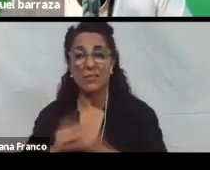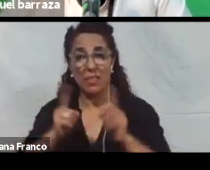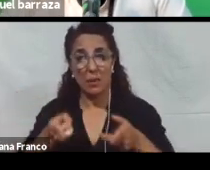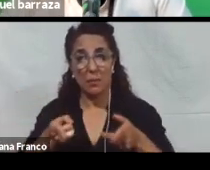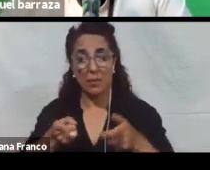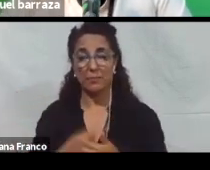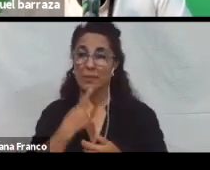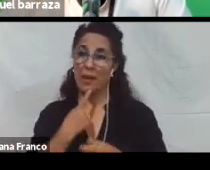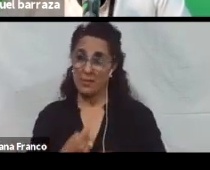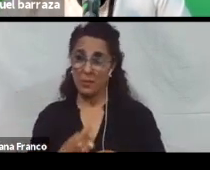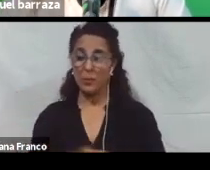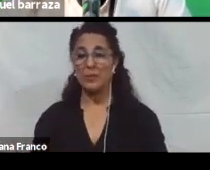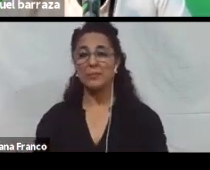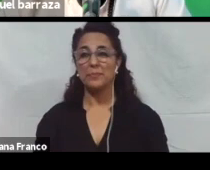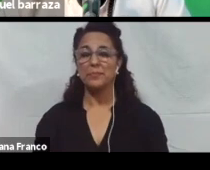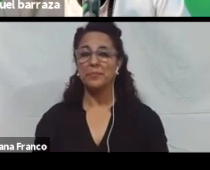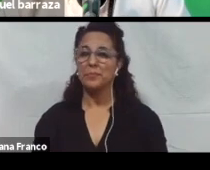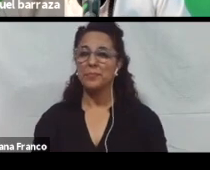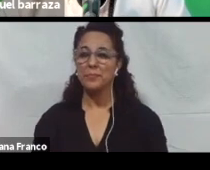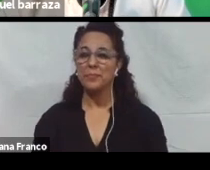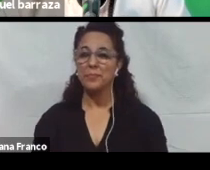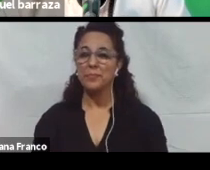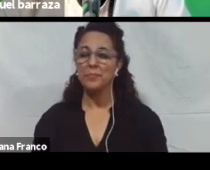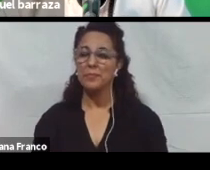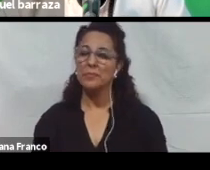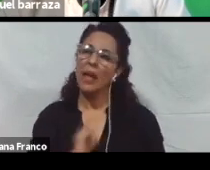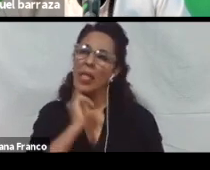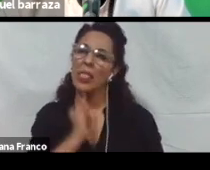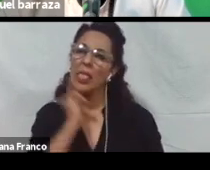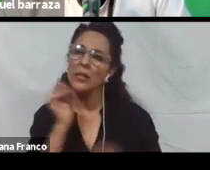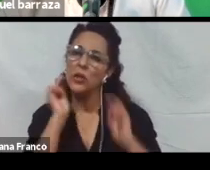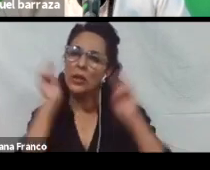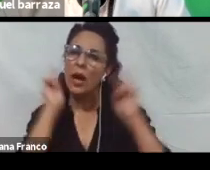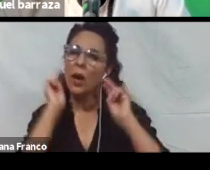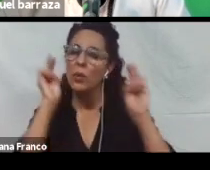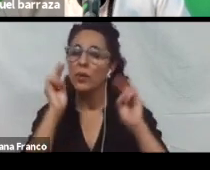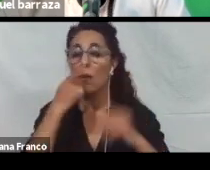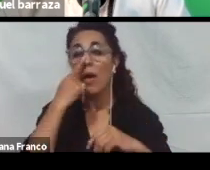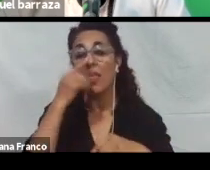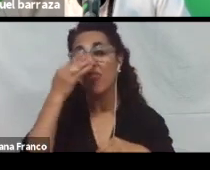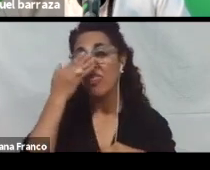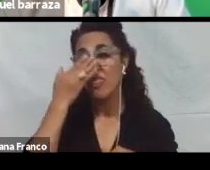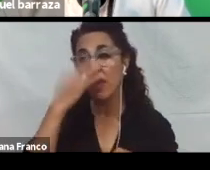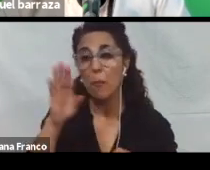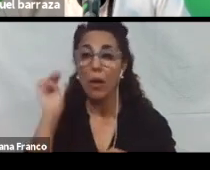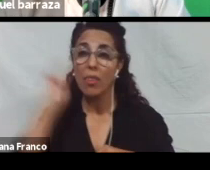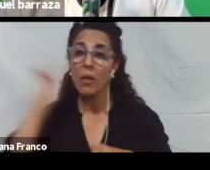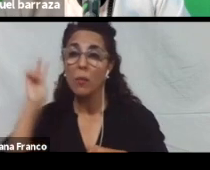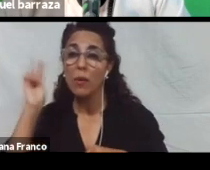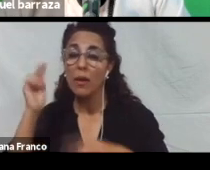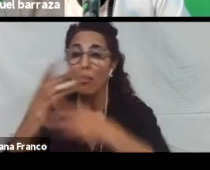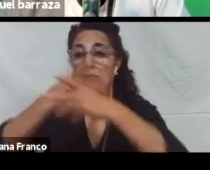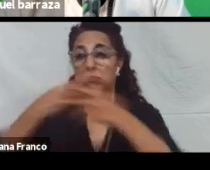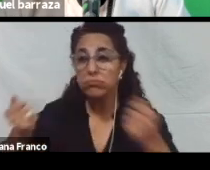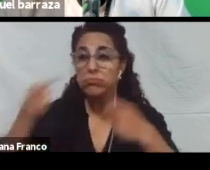Cuando se. Utilizan. Indicaciones solamente auditivas. Por ejemplo. Después del ruido. Levante la mano para participar. O después de este ruido.